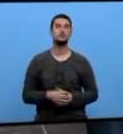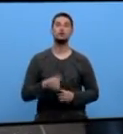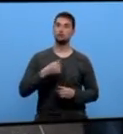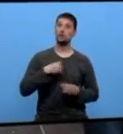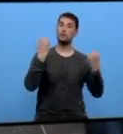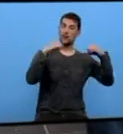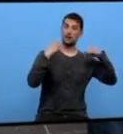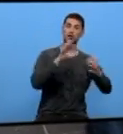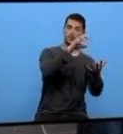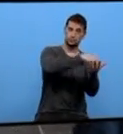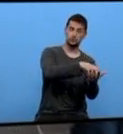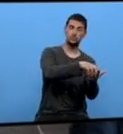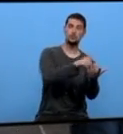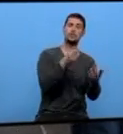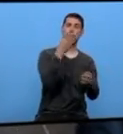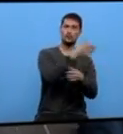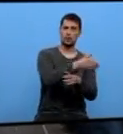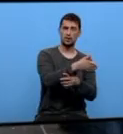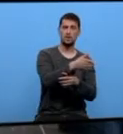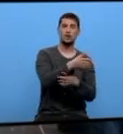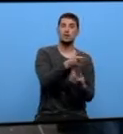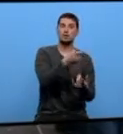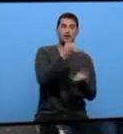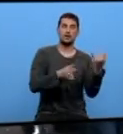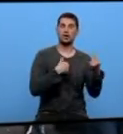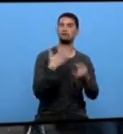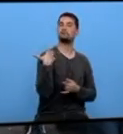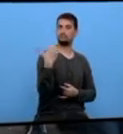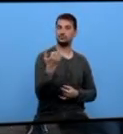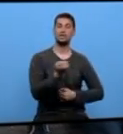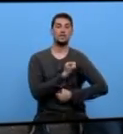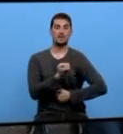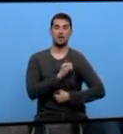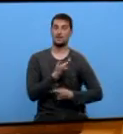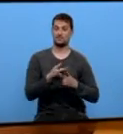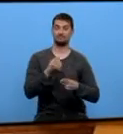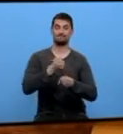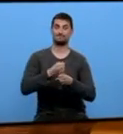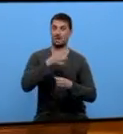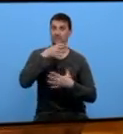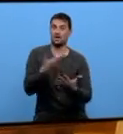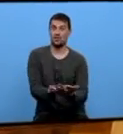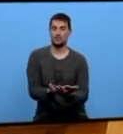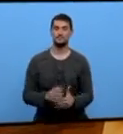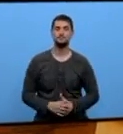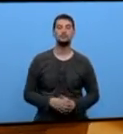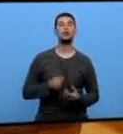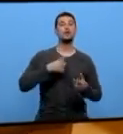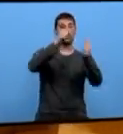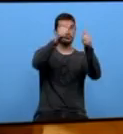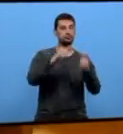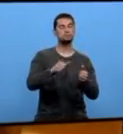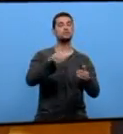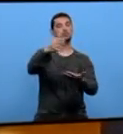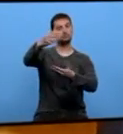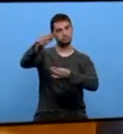ir facer as prácticas á institución esa que estou traballando, pues chamaronme en diciembre e a todo desde aquela. As participantes recolleron esta semana na